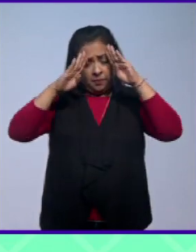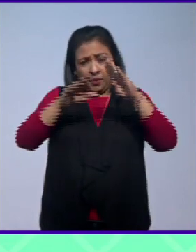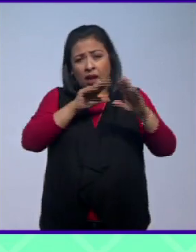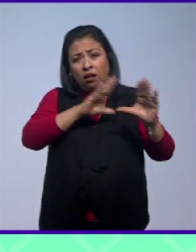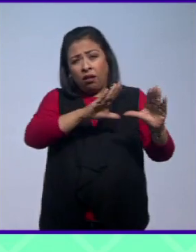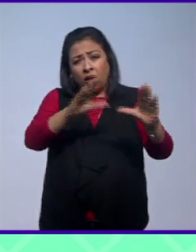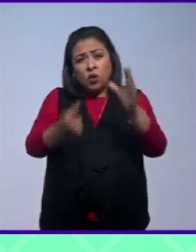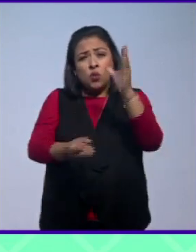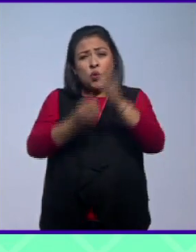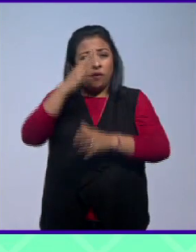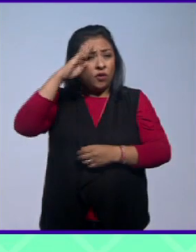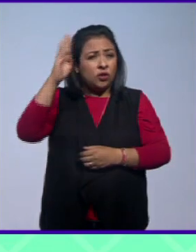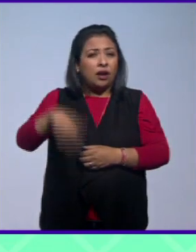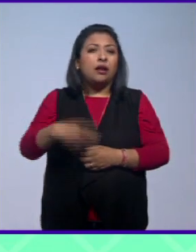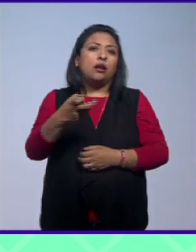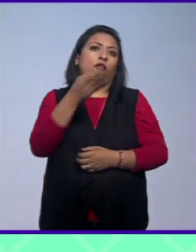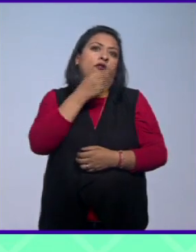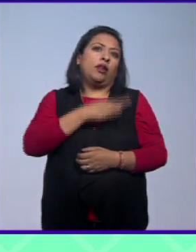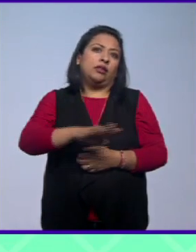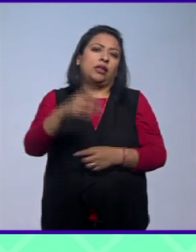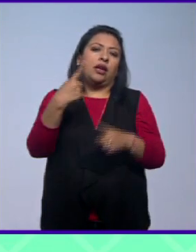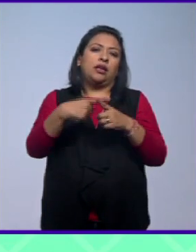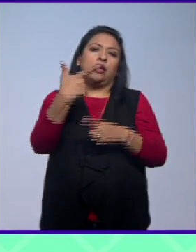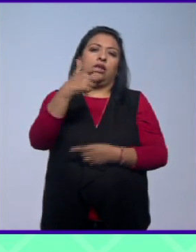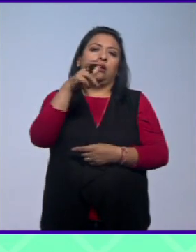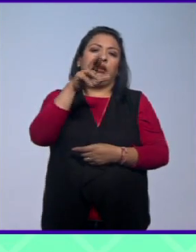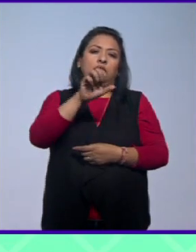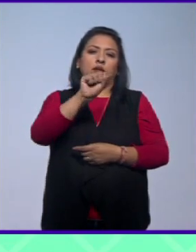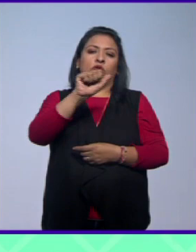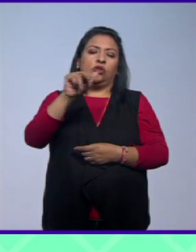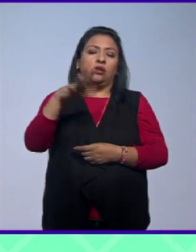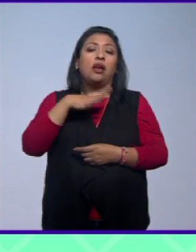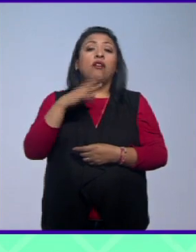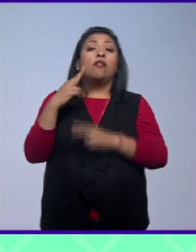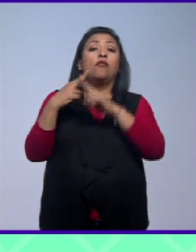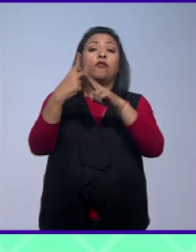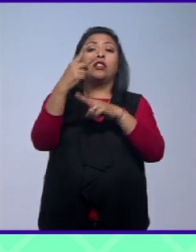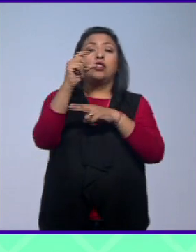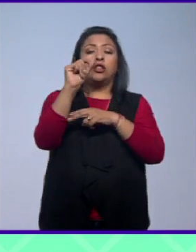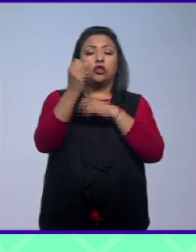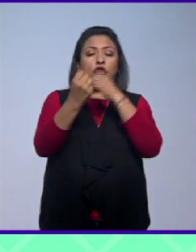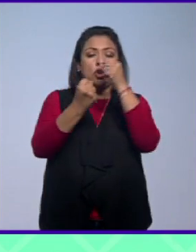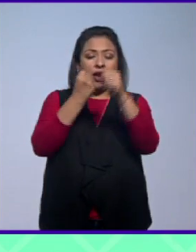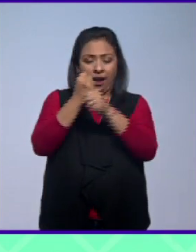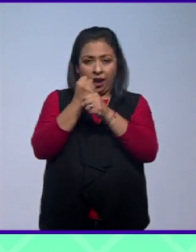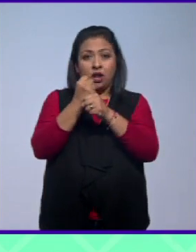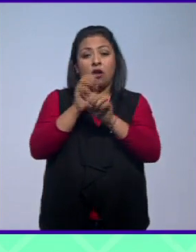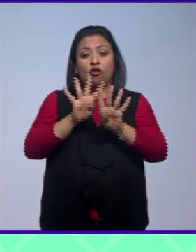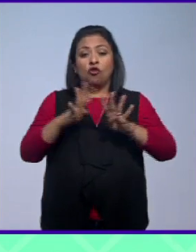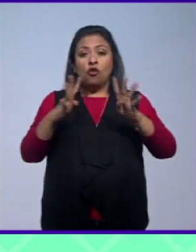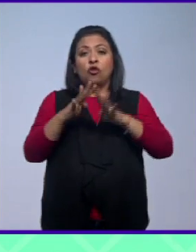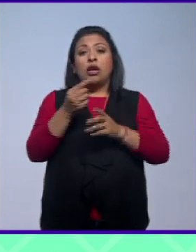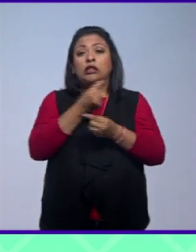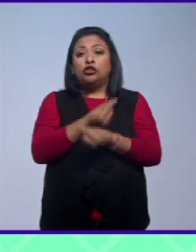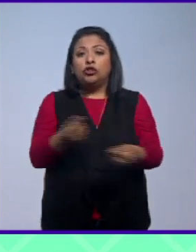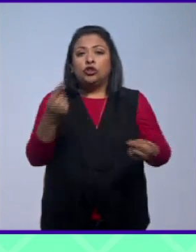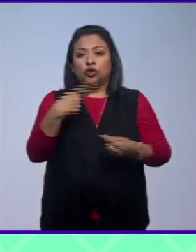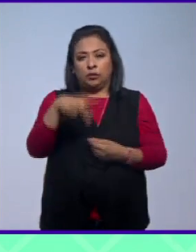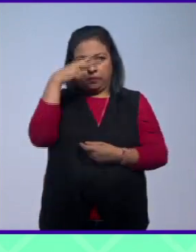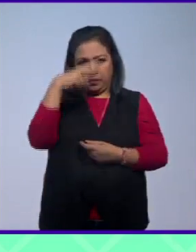nuevos talentos, merece un festejo a la altura. Guillermo Sánchez celebra 28 años al frente de coros y orquestas infantiles de México.